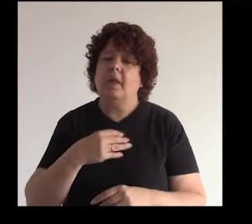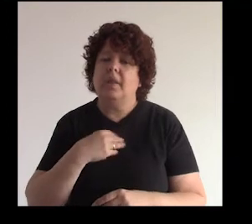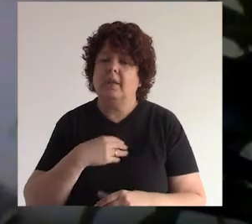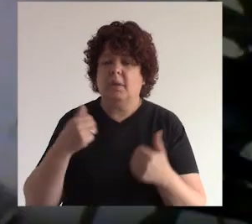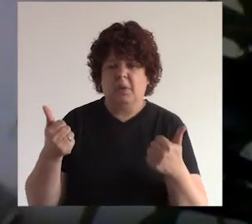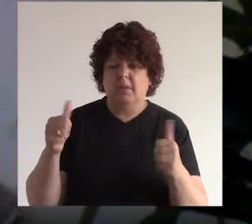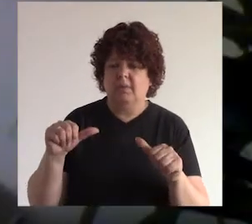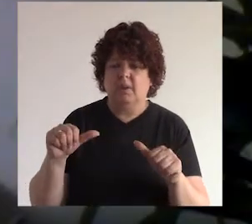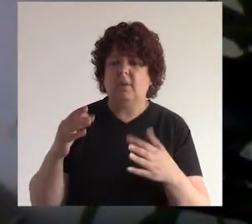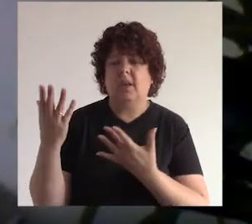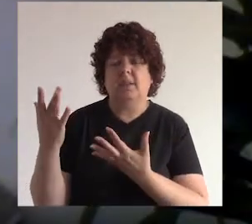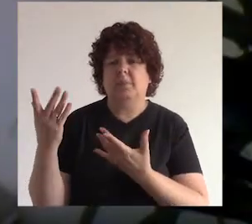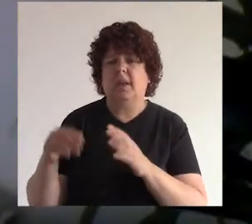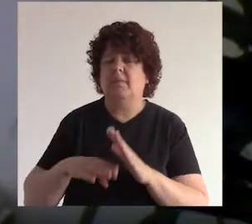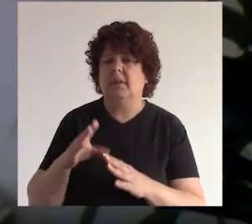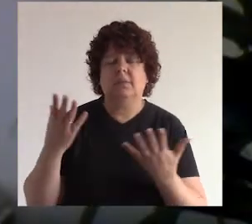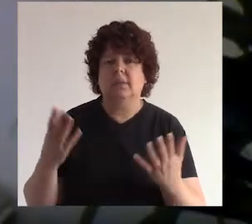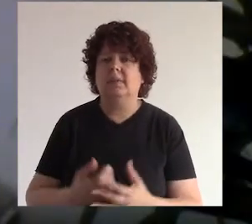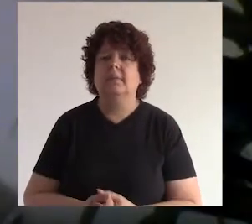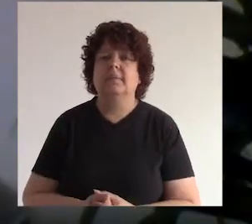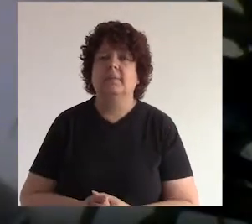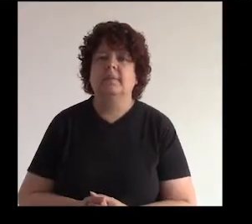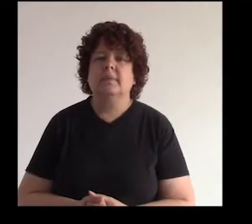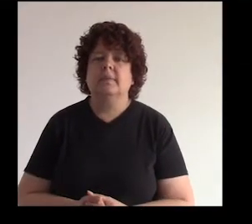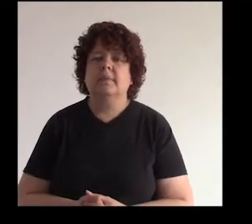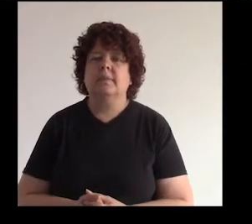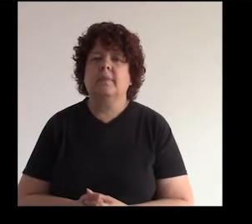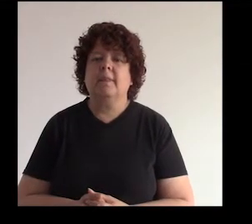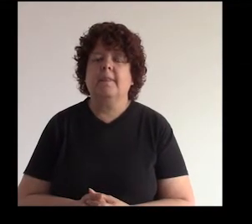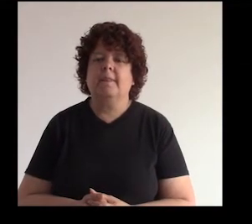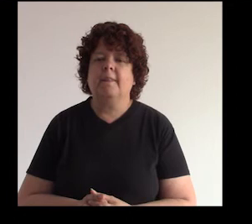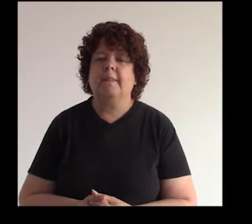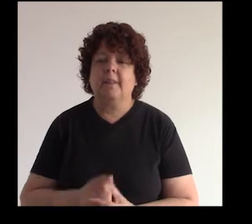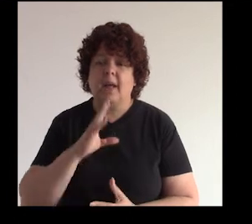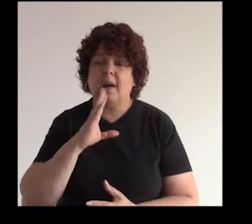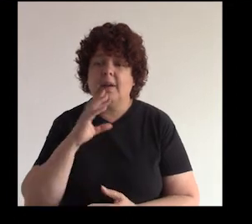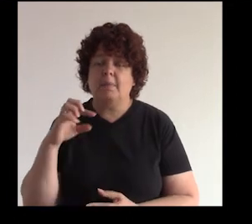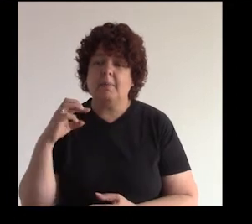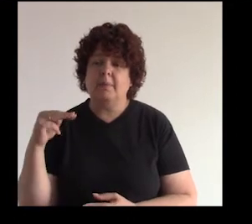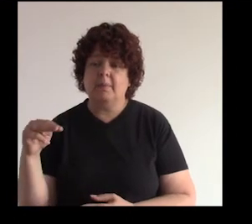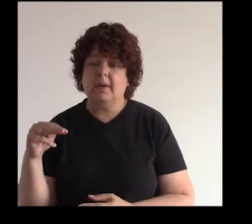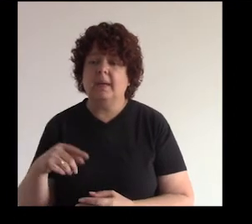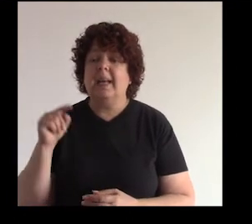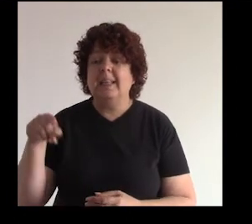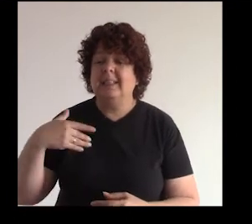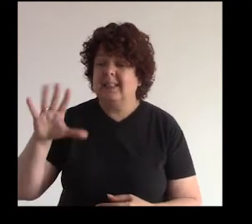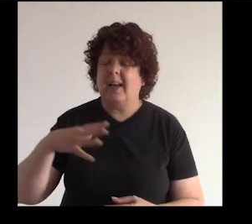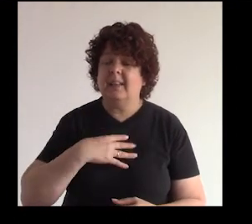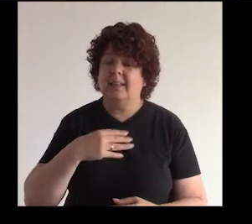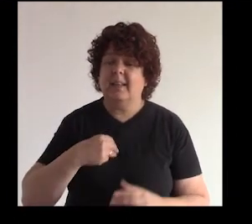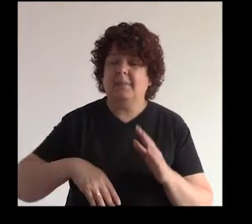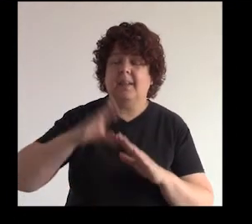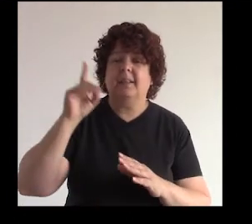o no en la edad adecuada como para poder acceder a una red social ¿de acuerdo? habla con tus papás y si eres